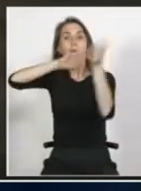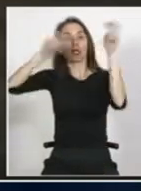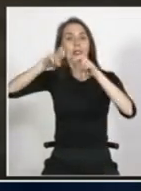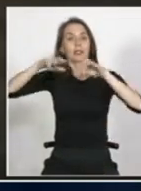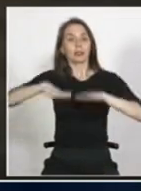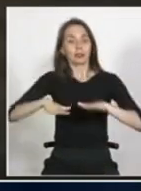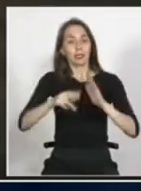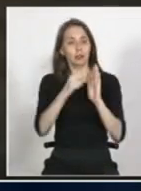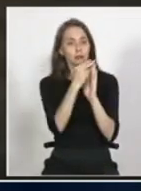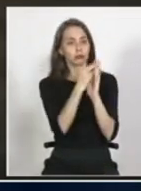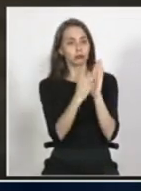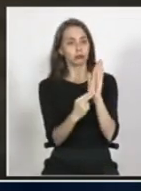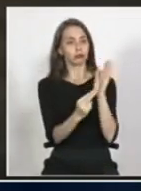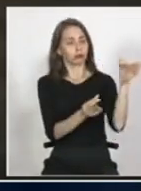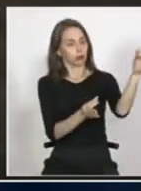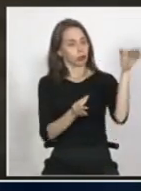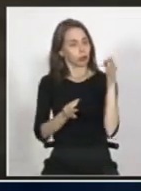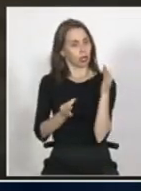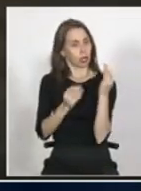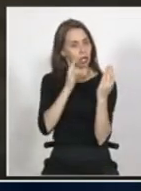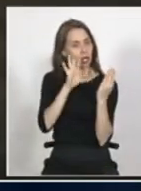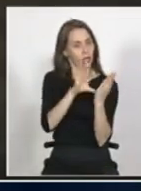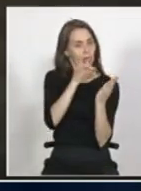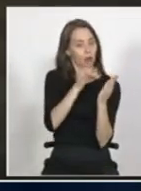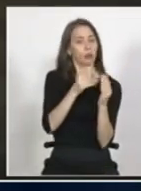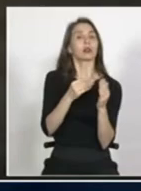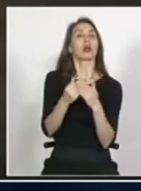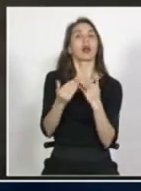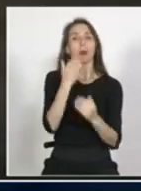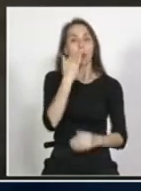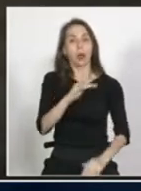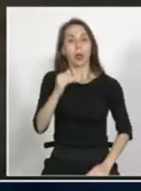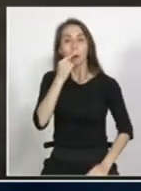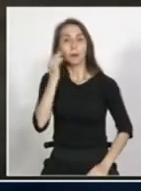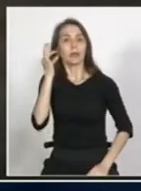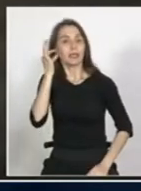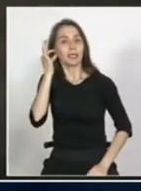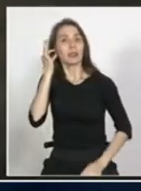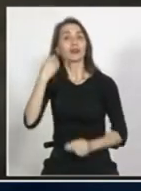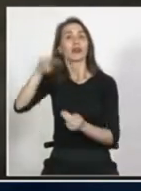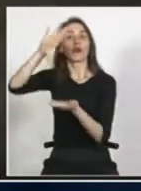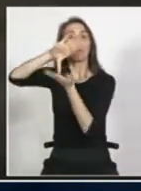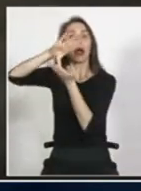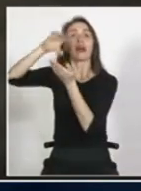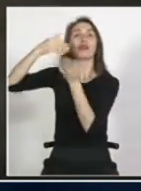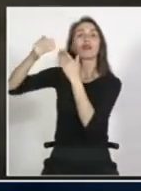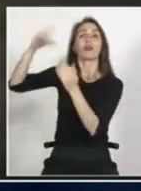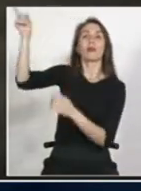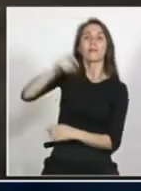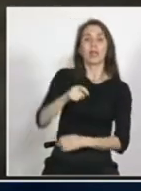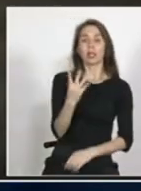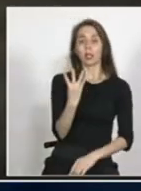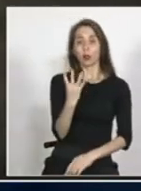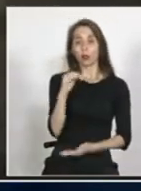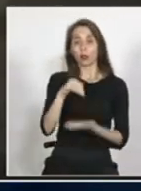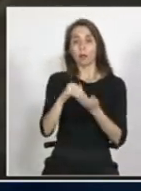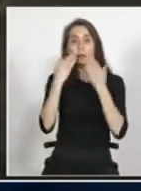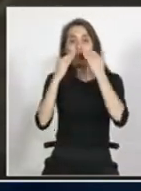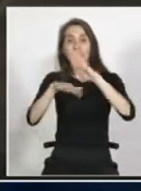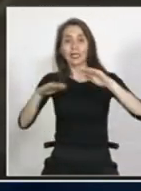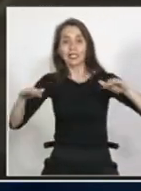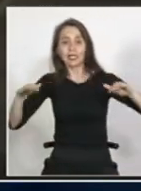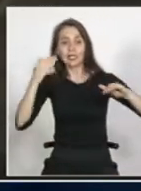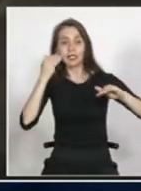datos en detalle, te das cuenta que el país de origen de las niñas y los niños migrantes, casi en un 40.000 de esos casos,